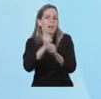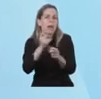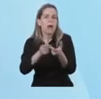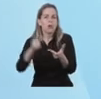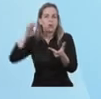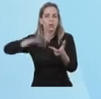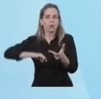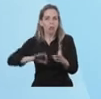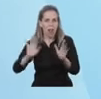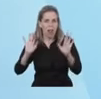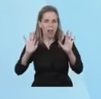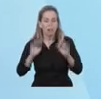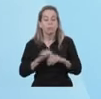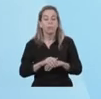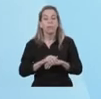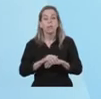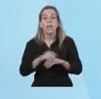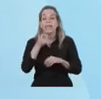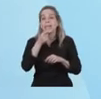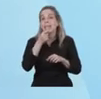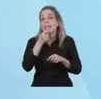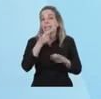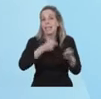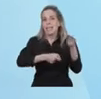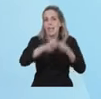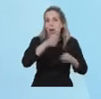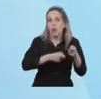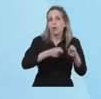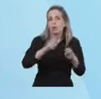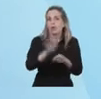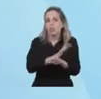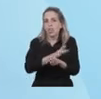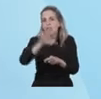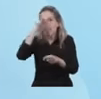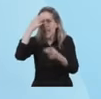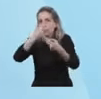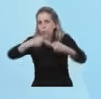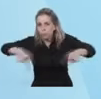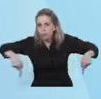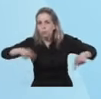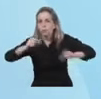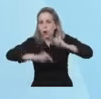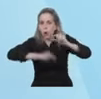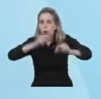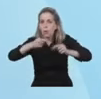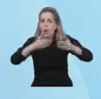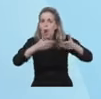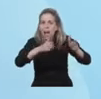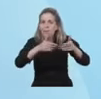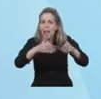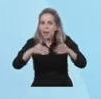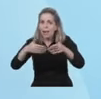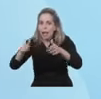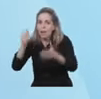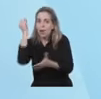Con la reapertura de sectores y nuevas inversiones en 2022, seguiremos creciendo,